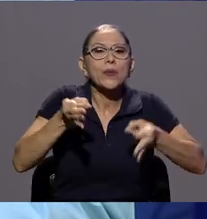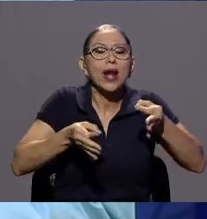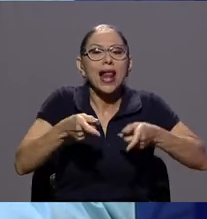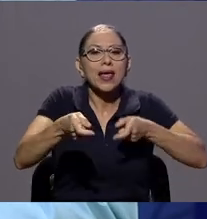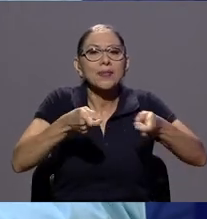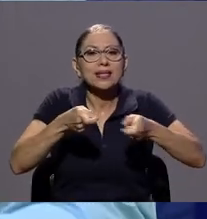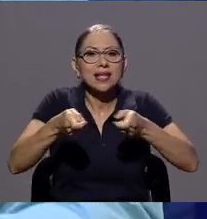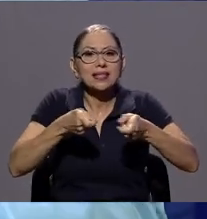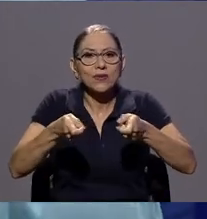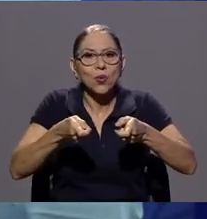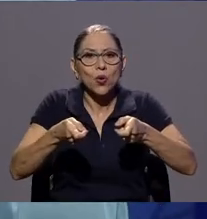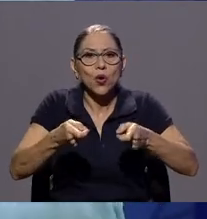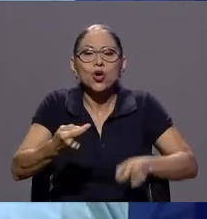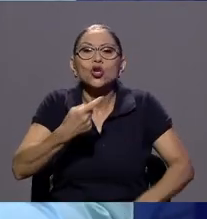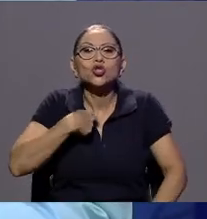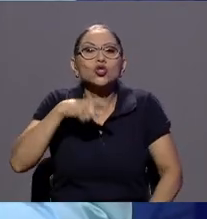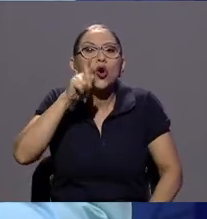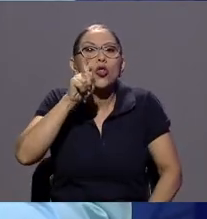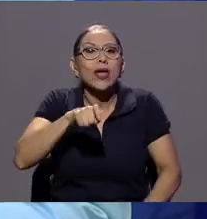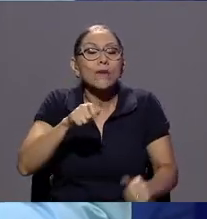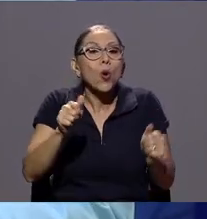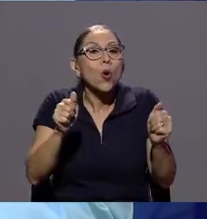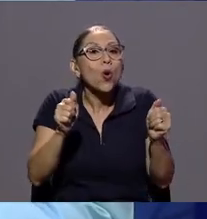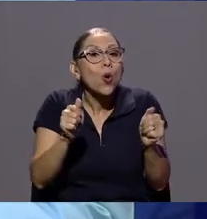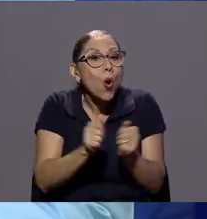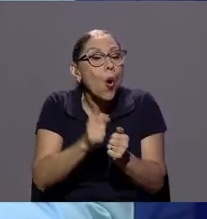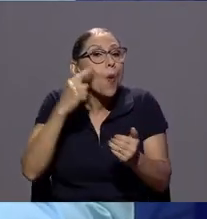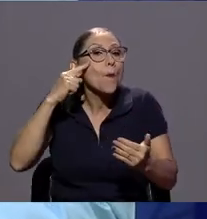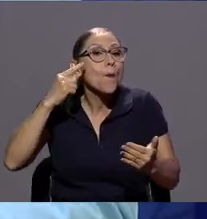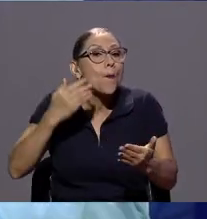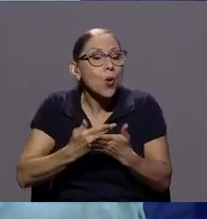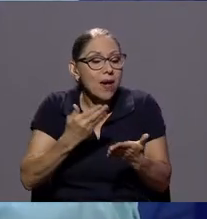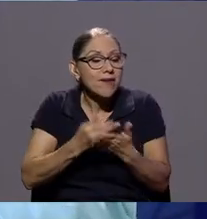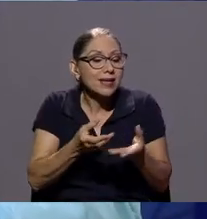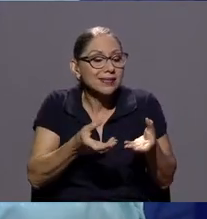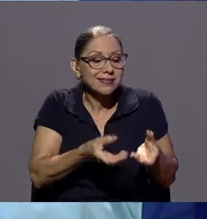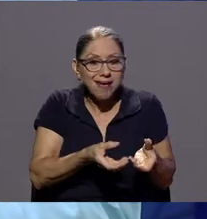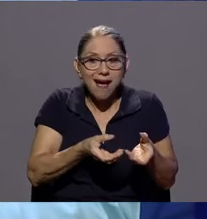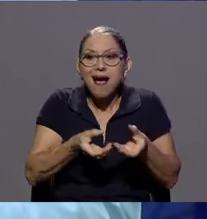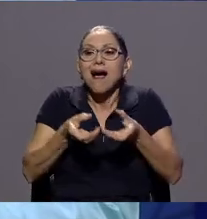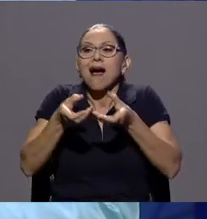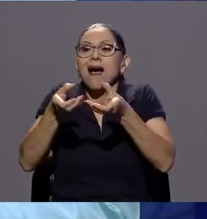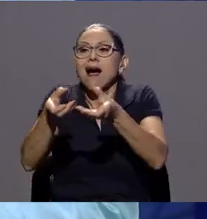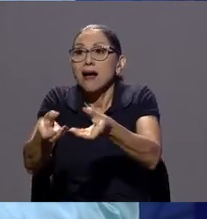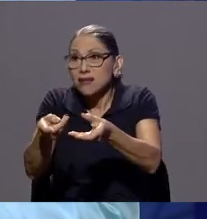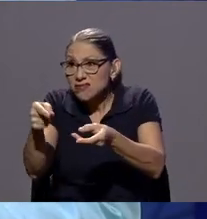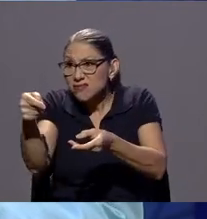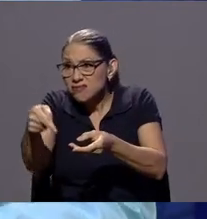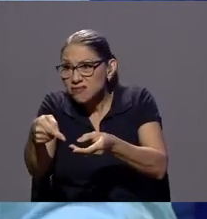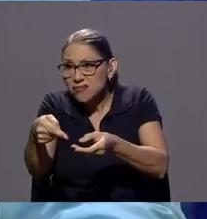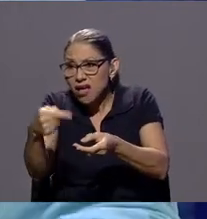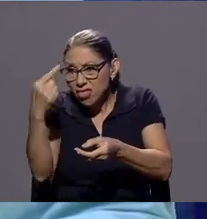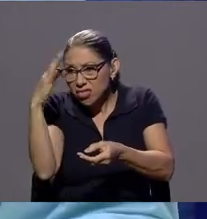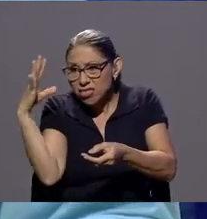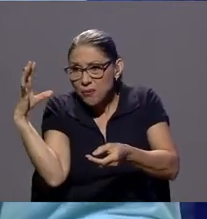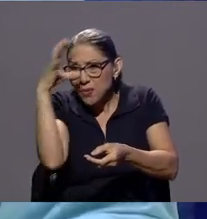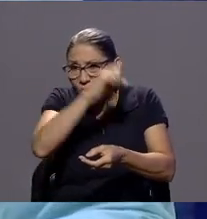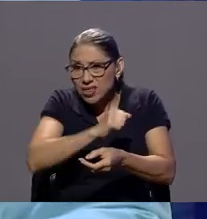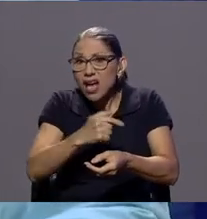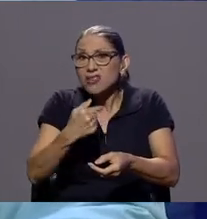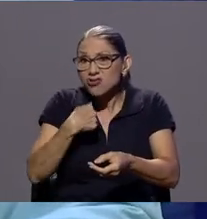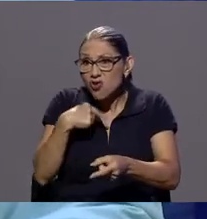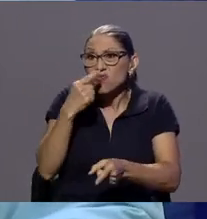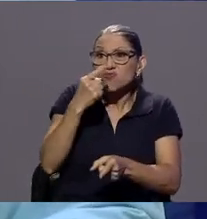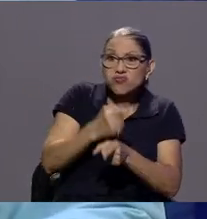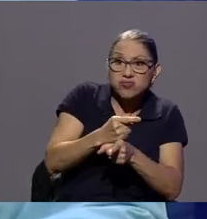que acudir con las pruebas del caso para determinar si tengo o no tengo razón en mi reclamo se le da al